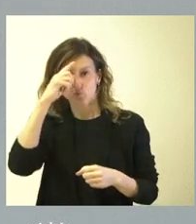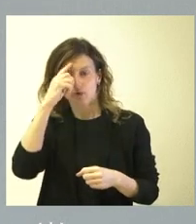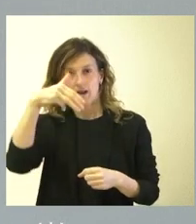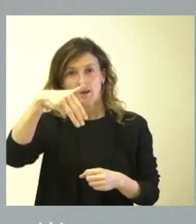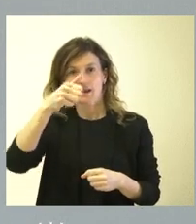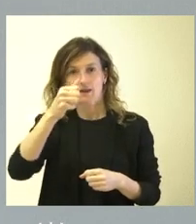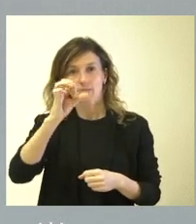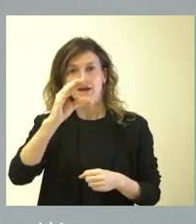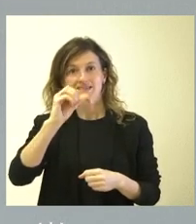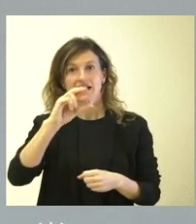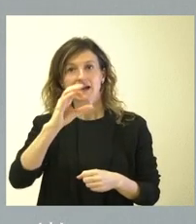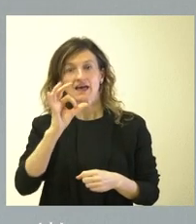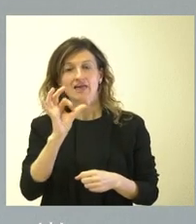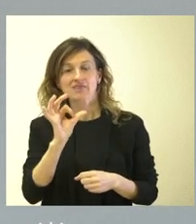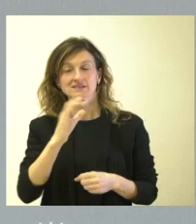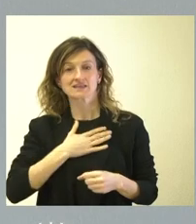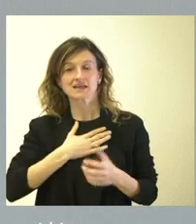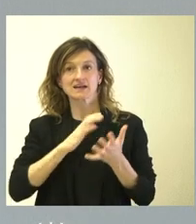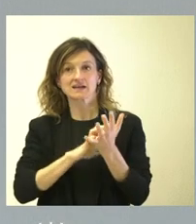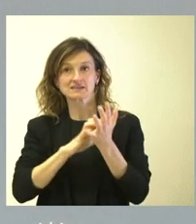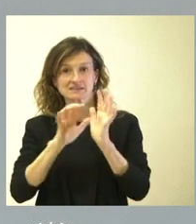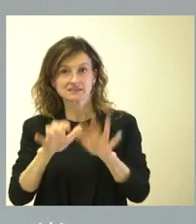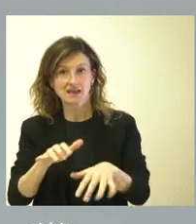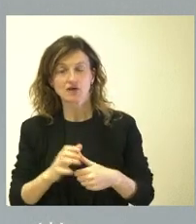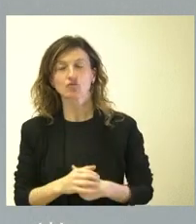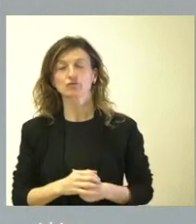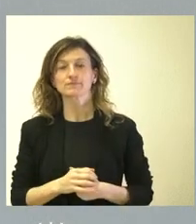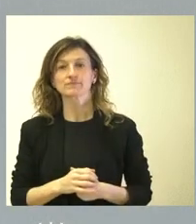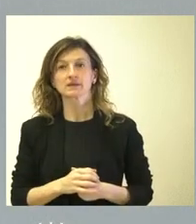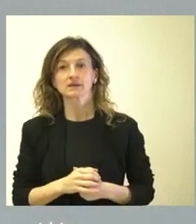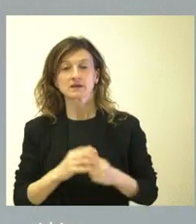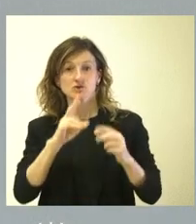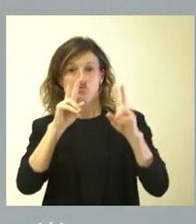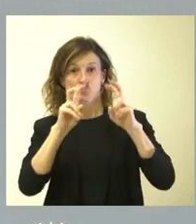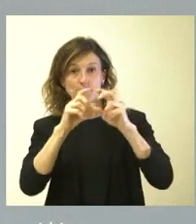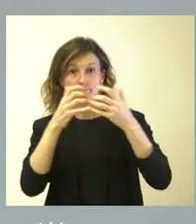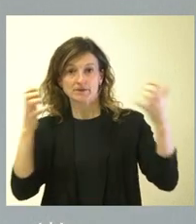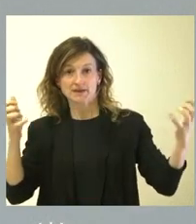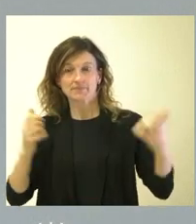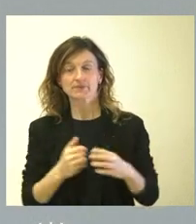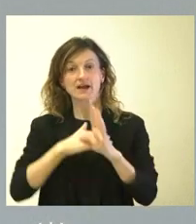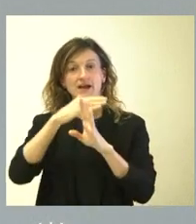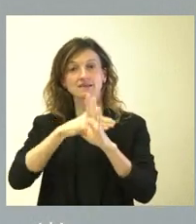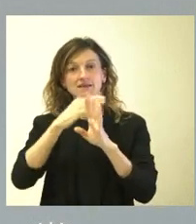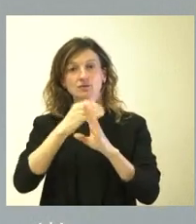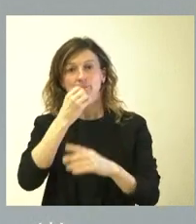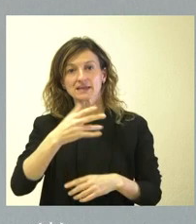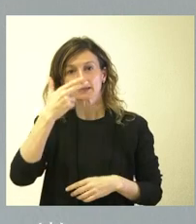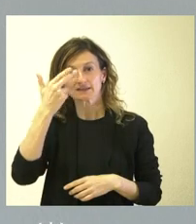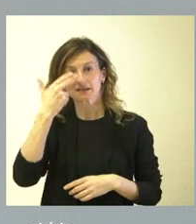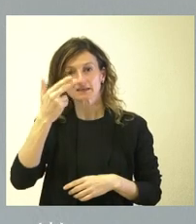sé que la declaración se llama mascaradas de Castilla y León en cuyo ocurre que, por tanto, esta categoría de bien de interés cultural